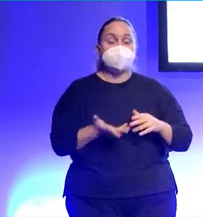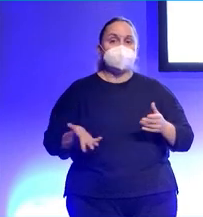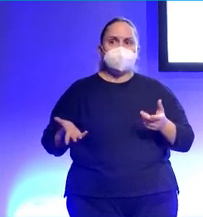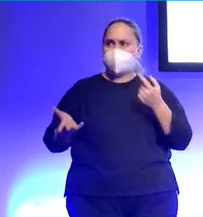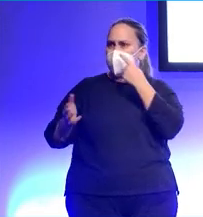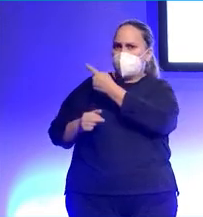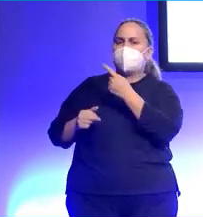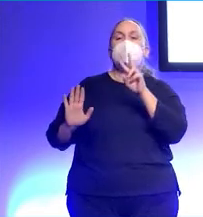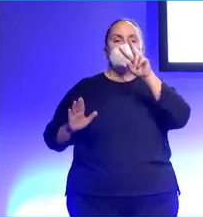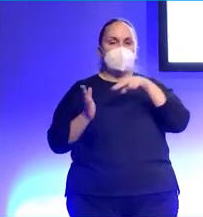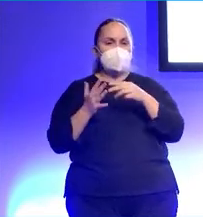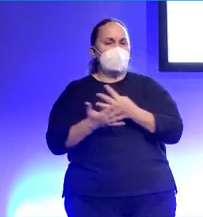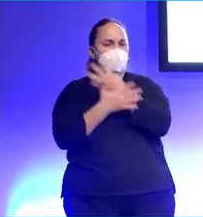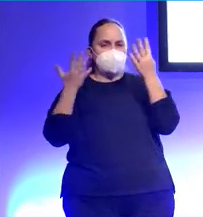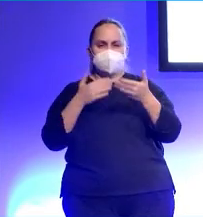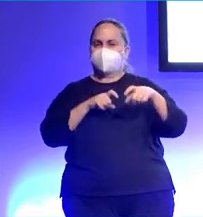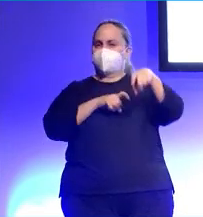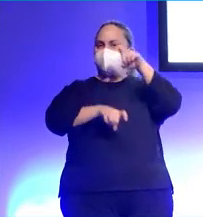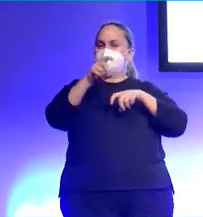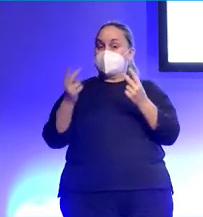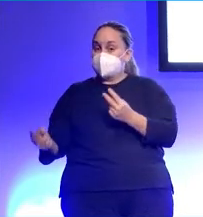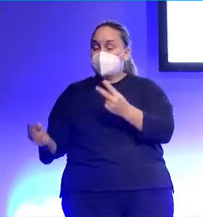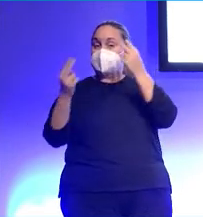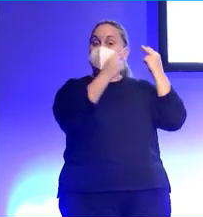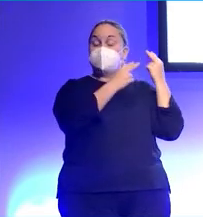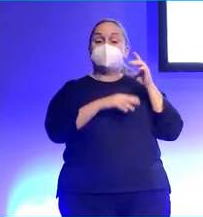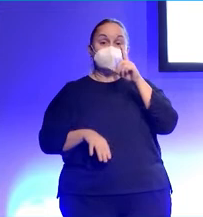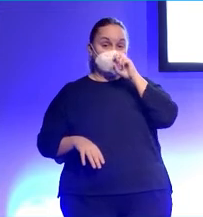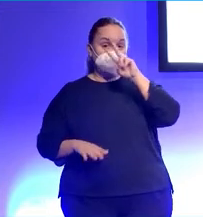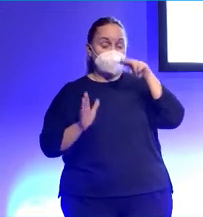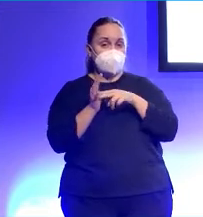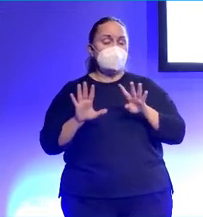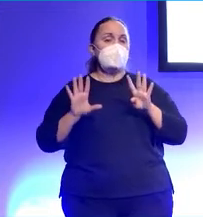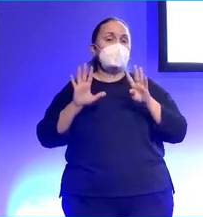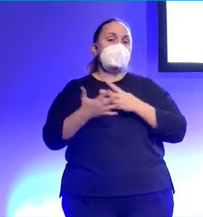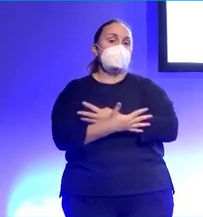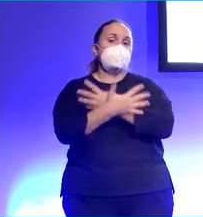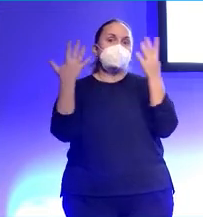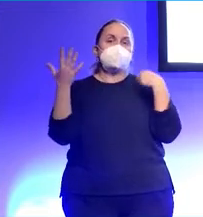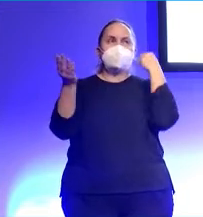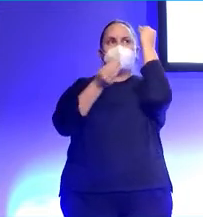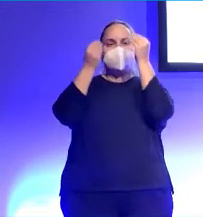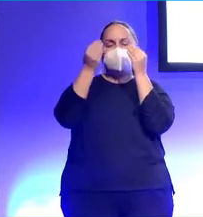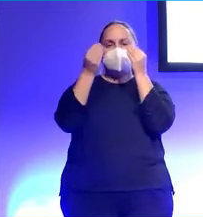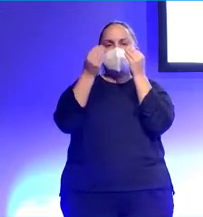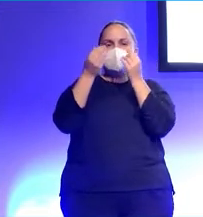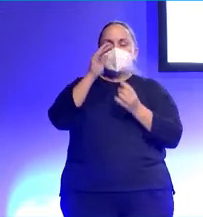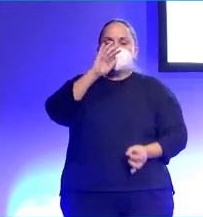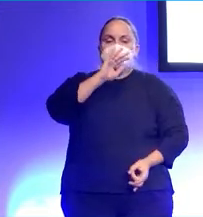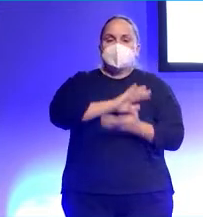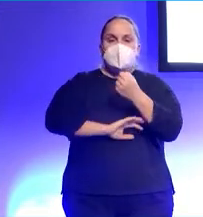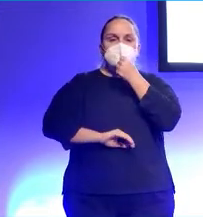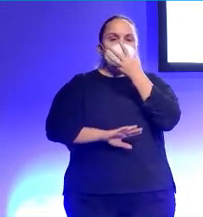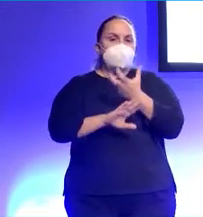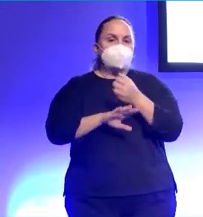¿qué venía aquí? 2019. Vámonos a 2019. En 2019, yo estaba pensando si lanzar un podcast. A mí estas cosas me